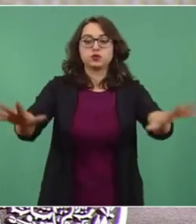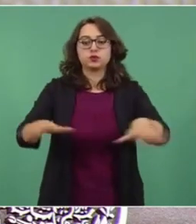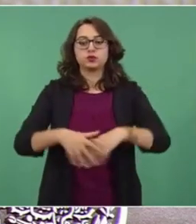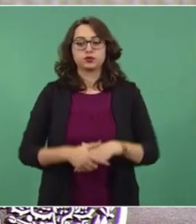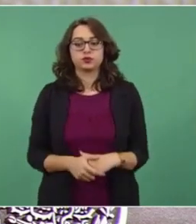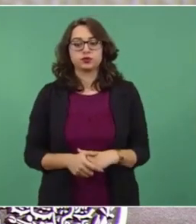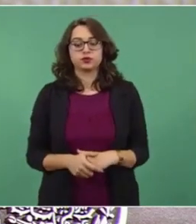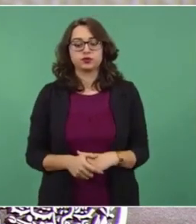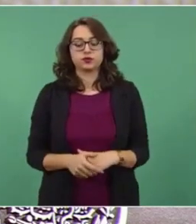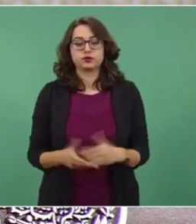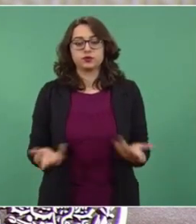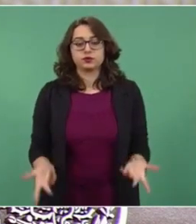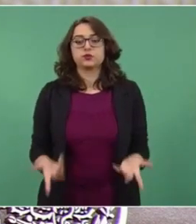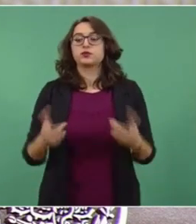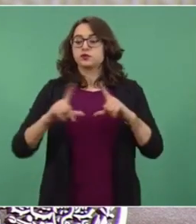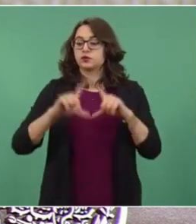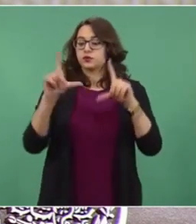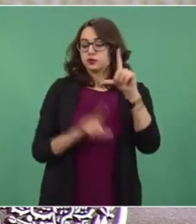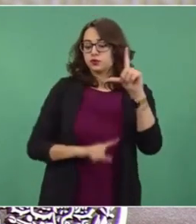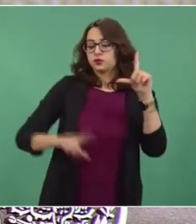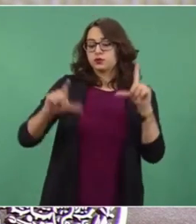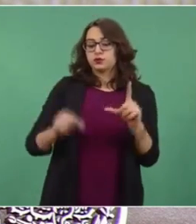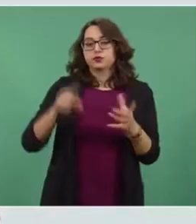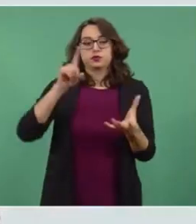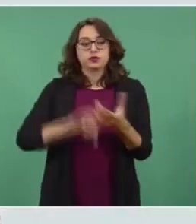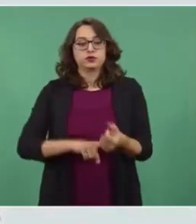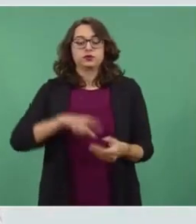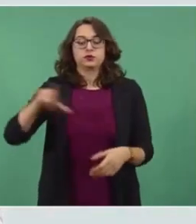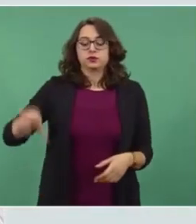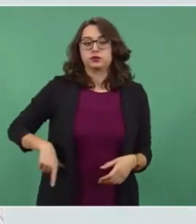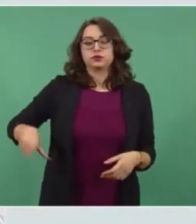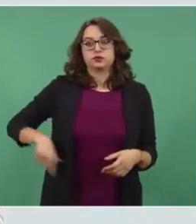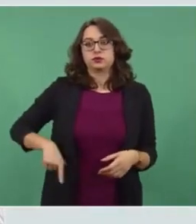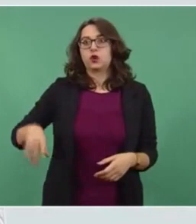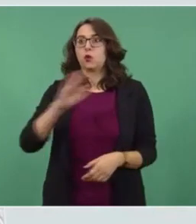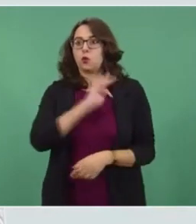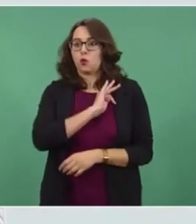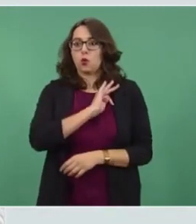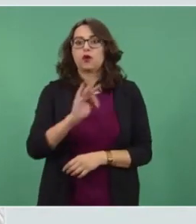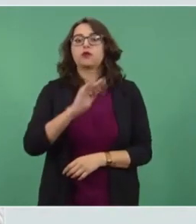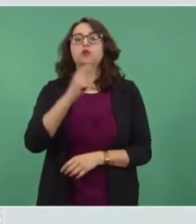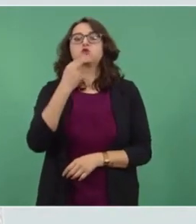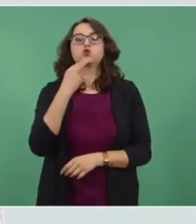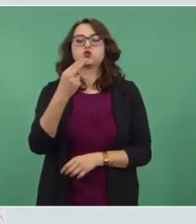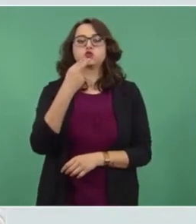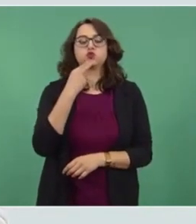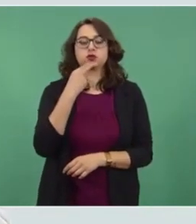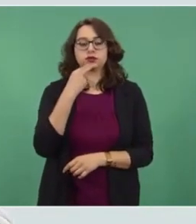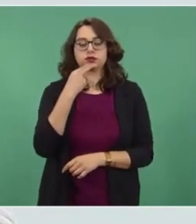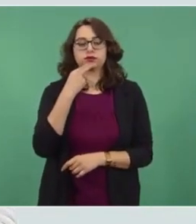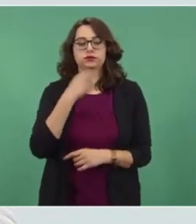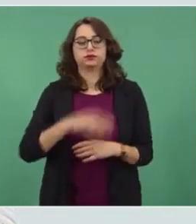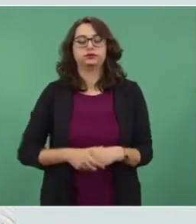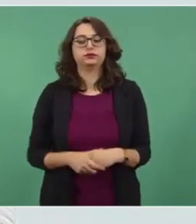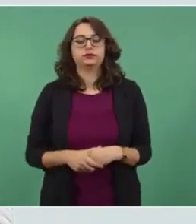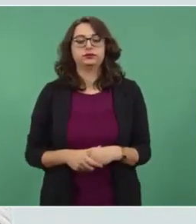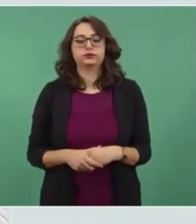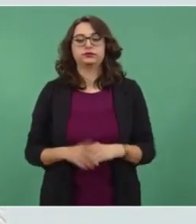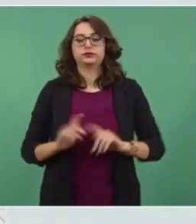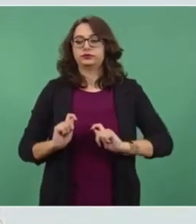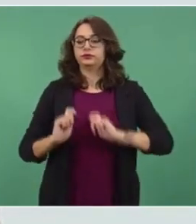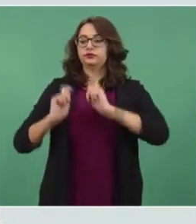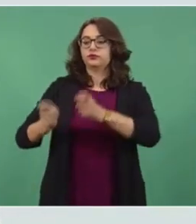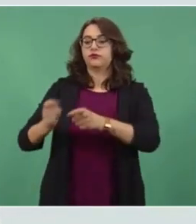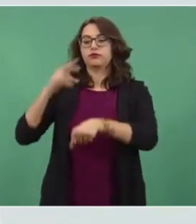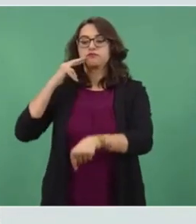aprovechará los bienes y recursos naturales que se requieren para dichos fines. El Estado queda a